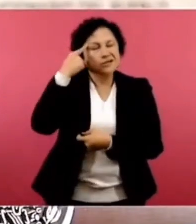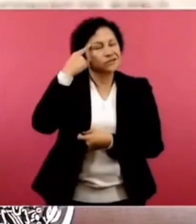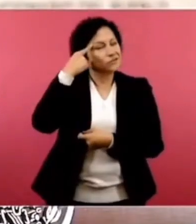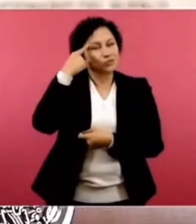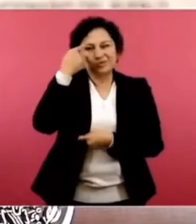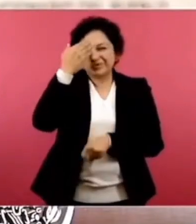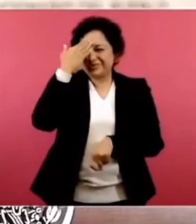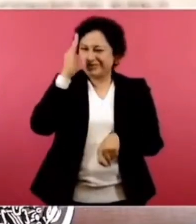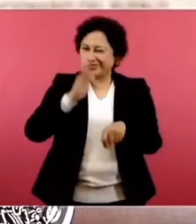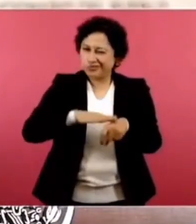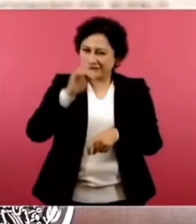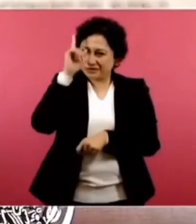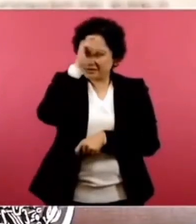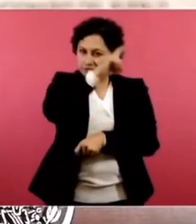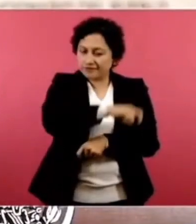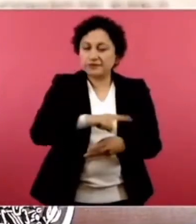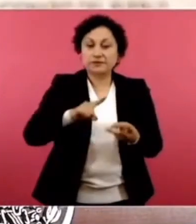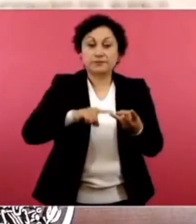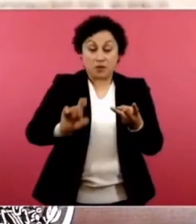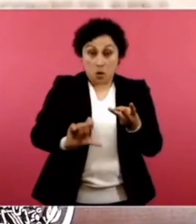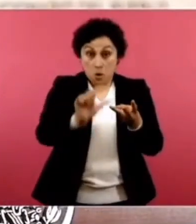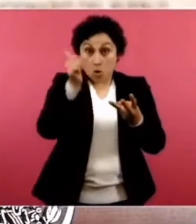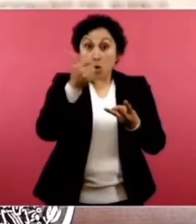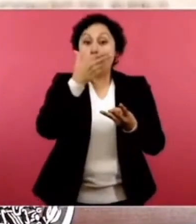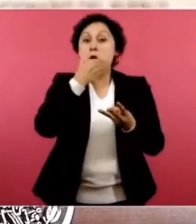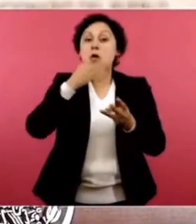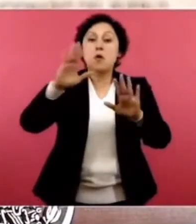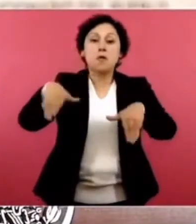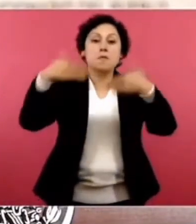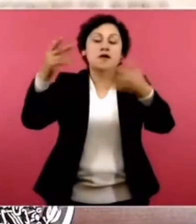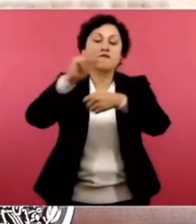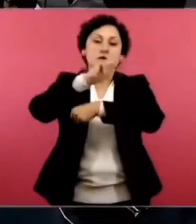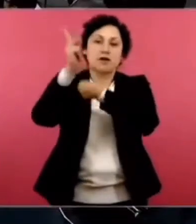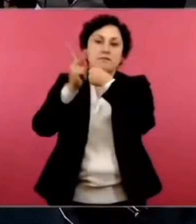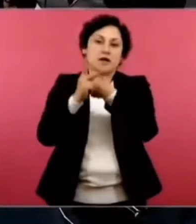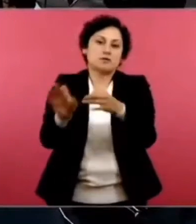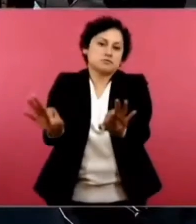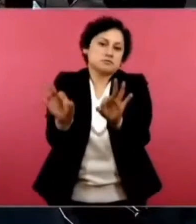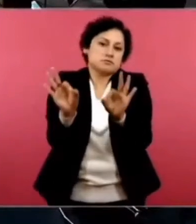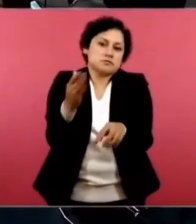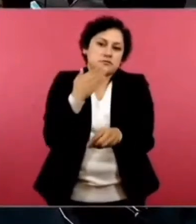extranjero extraordinario también. Yo recomendaría esos tres.